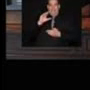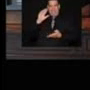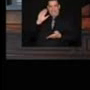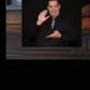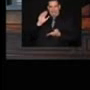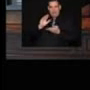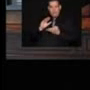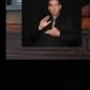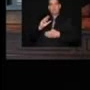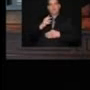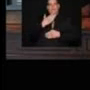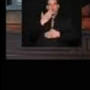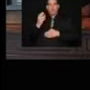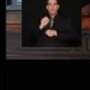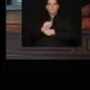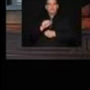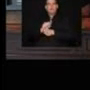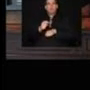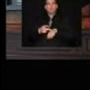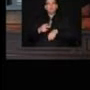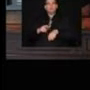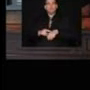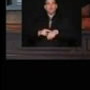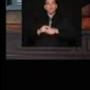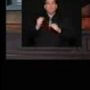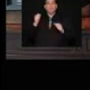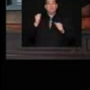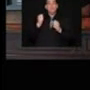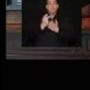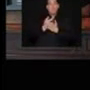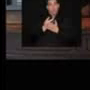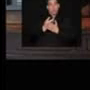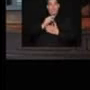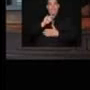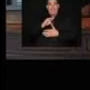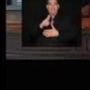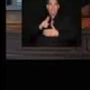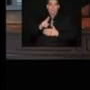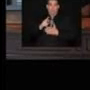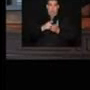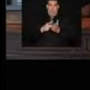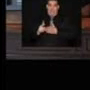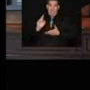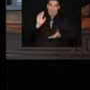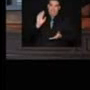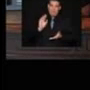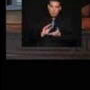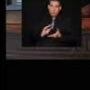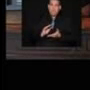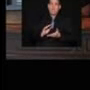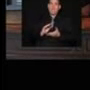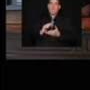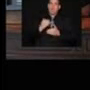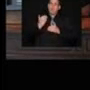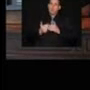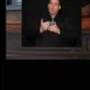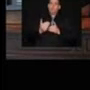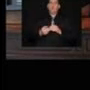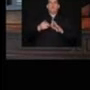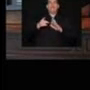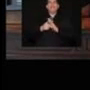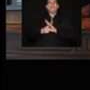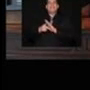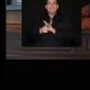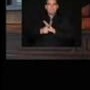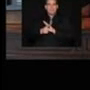Ya se aprobó que en algunos meses el IVU que pagabas será menor. Poco a poco el crimen comienza